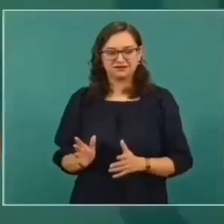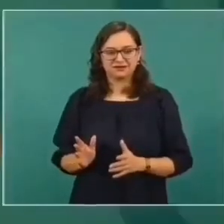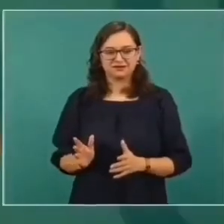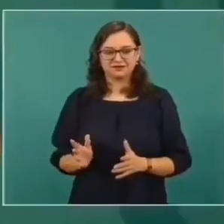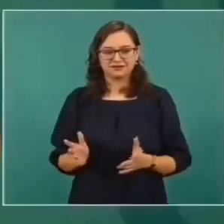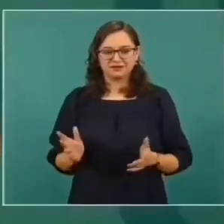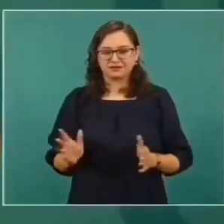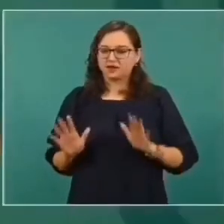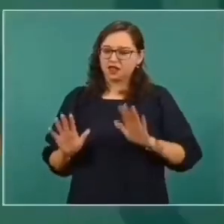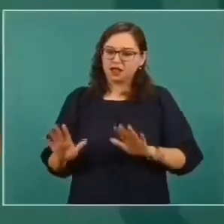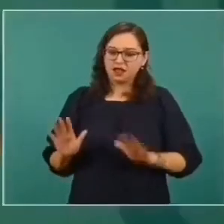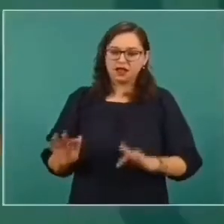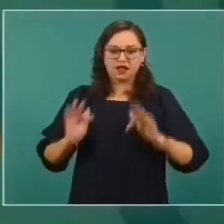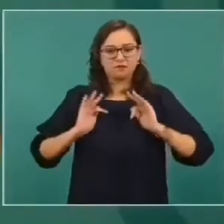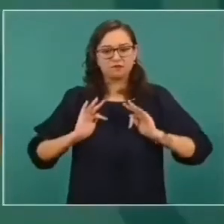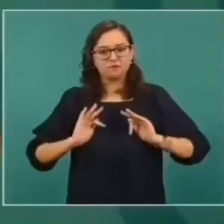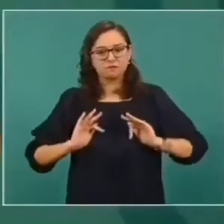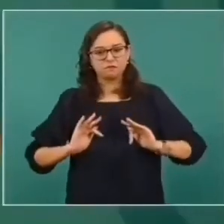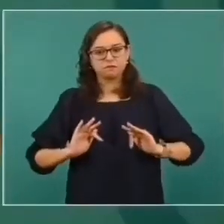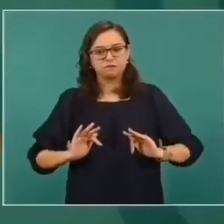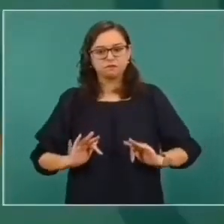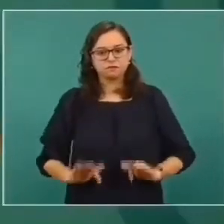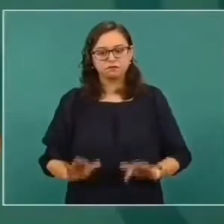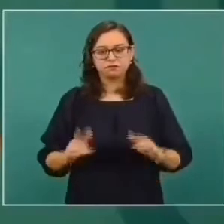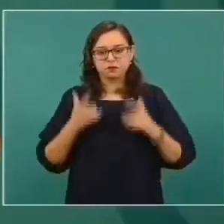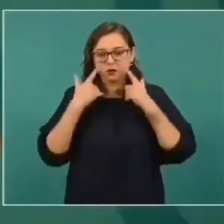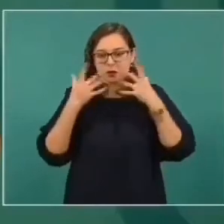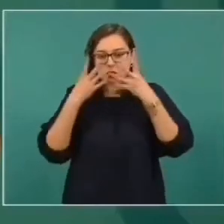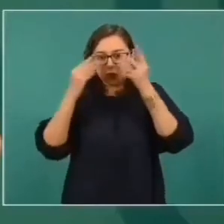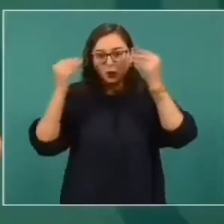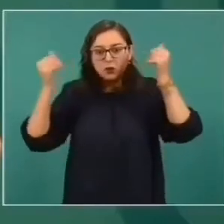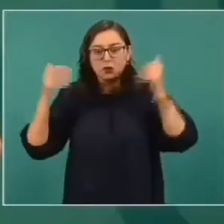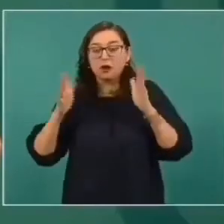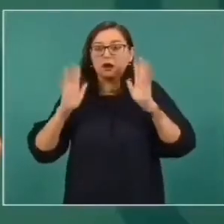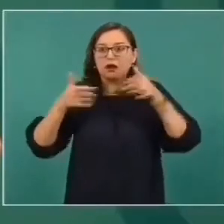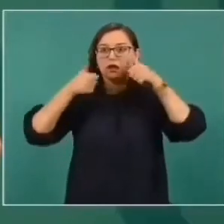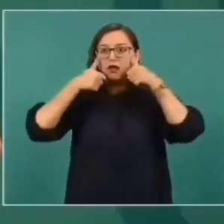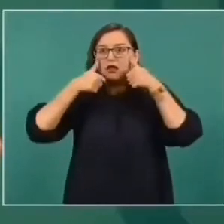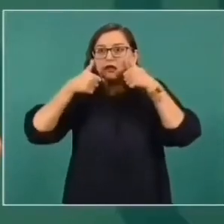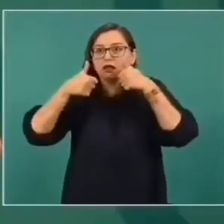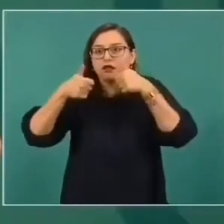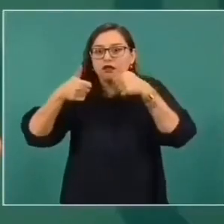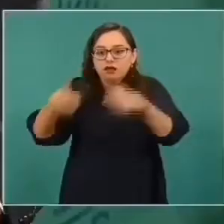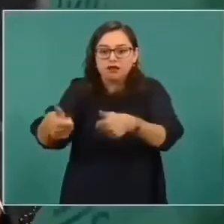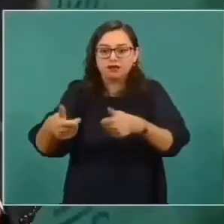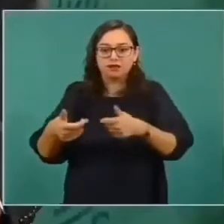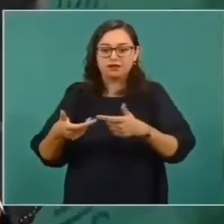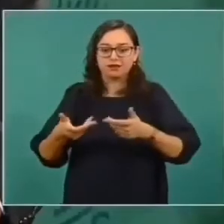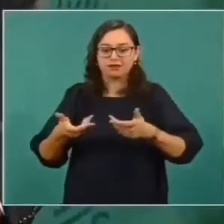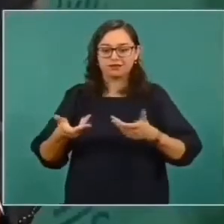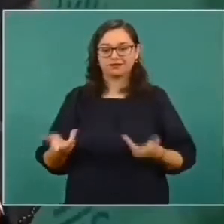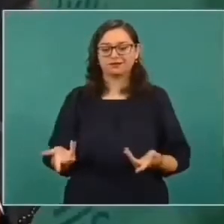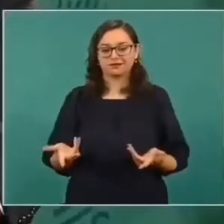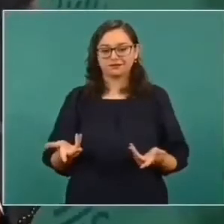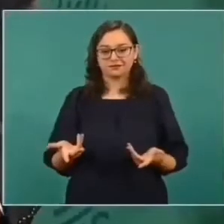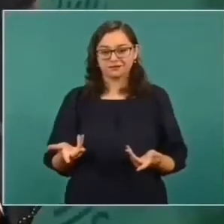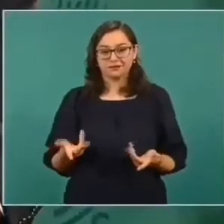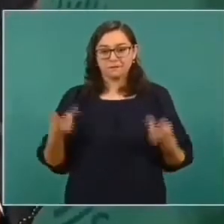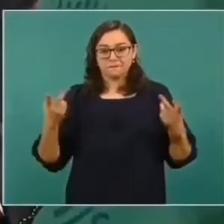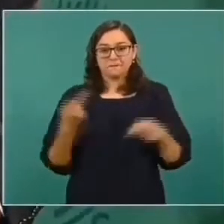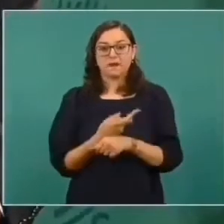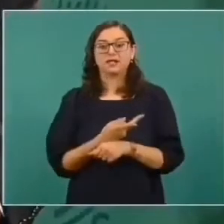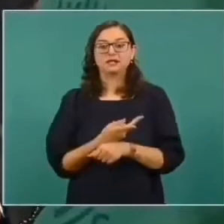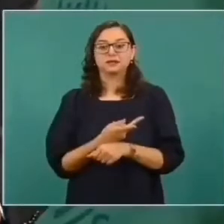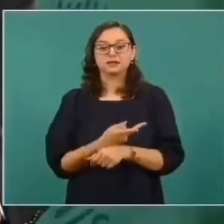y que de esa manera ya se entretienen y los mayores